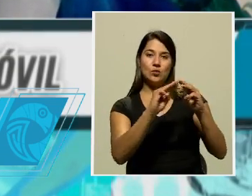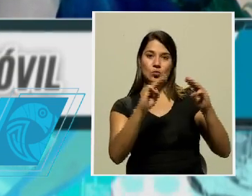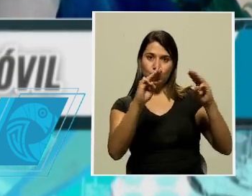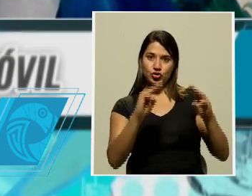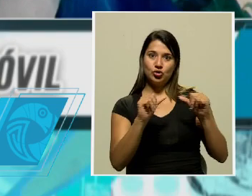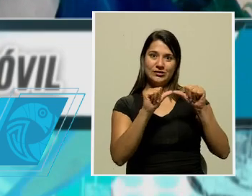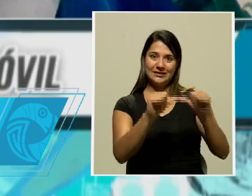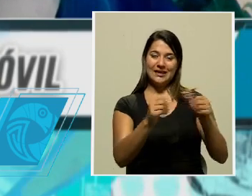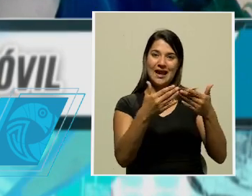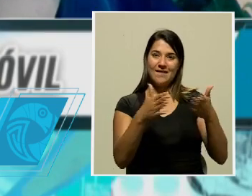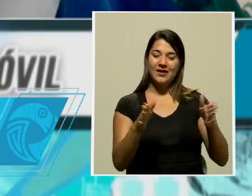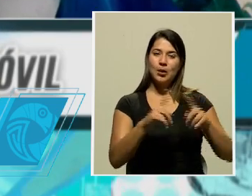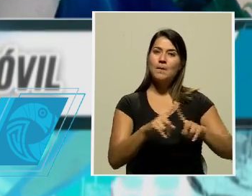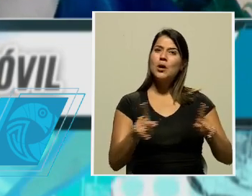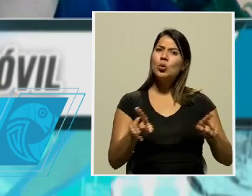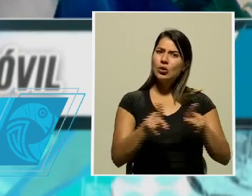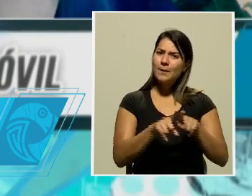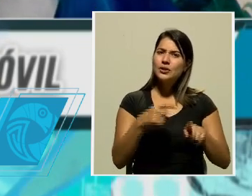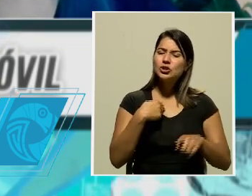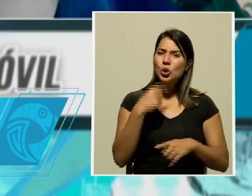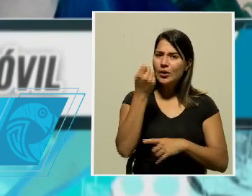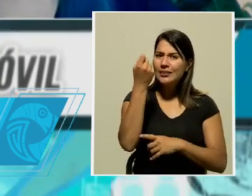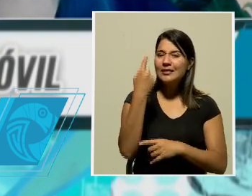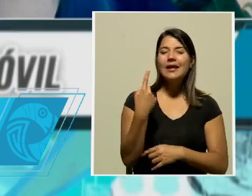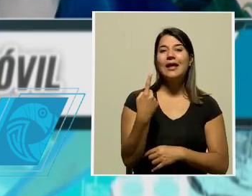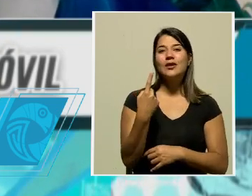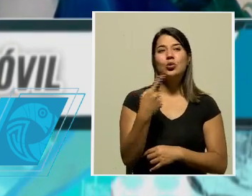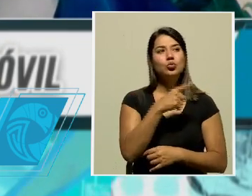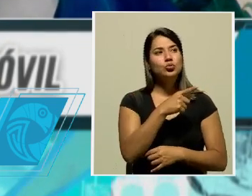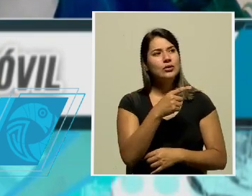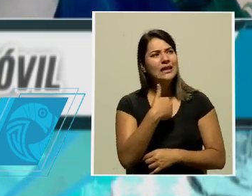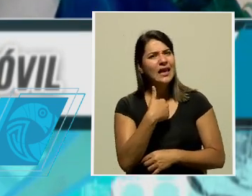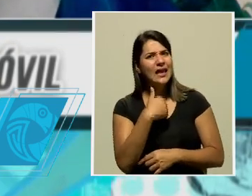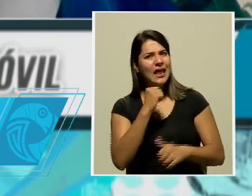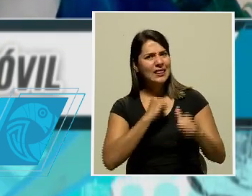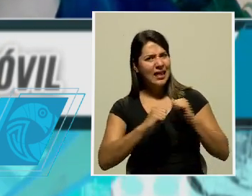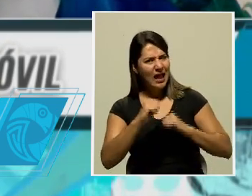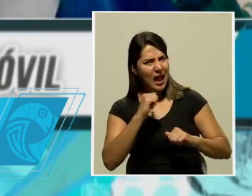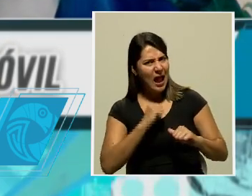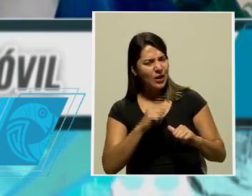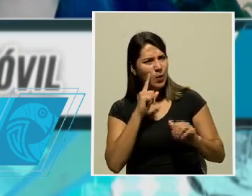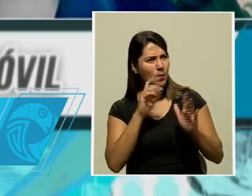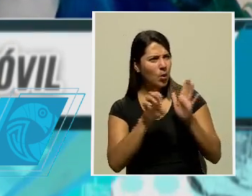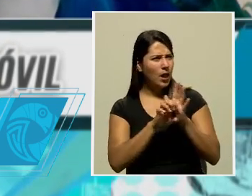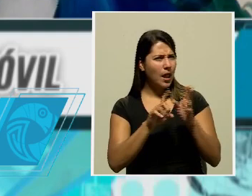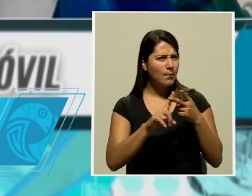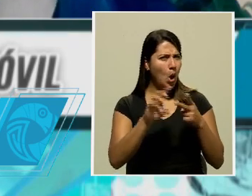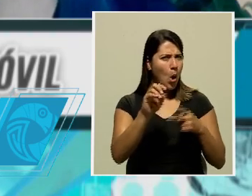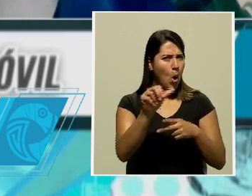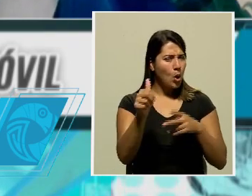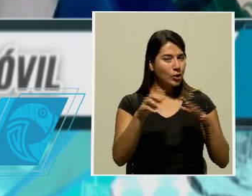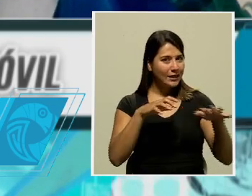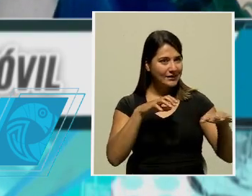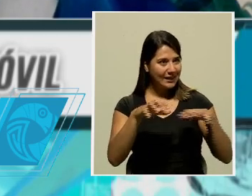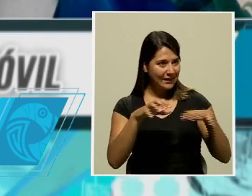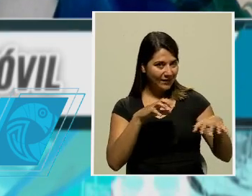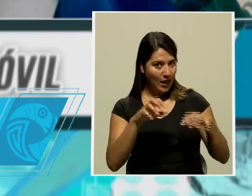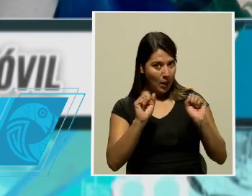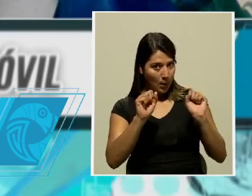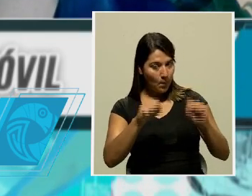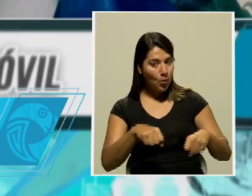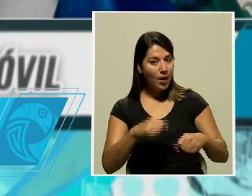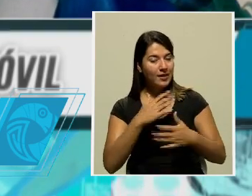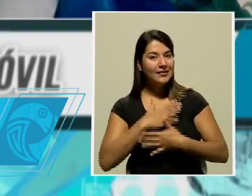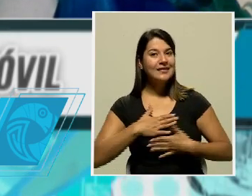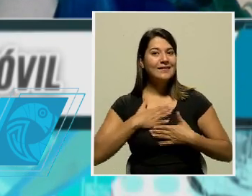se mantienen abiertos, pero también entiendo que van a haber obras de teatro, por ejemplo, u otros escenarios que podrían estar